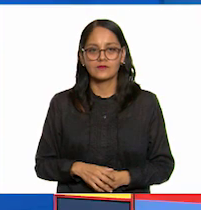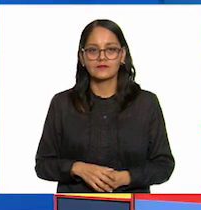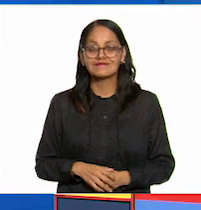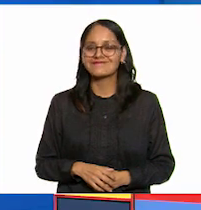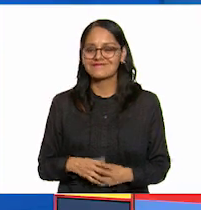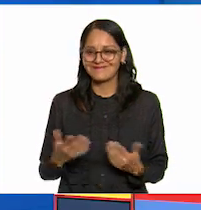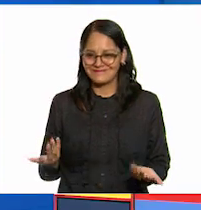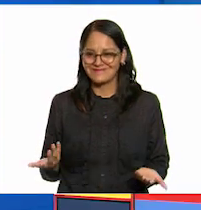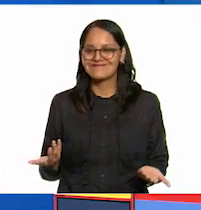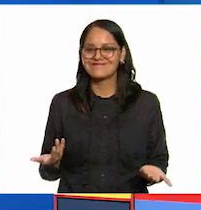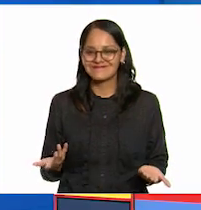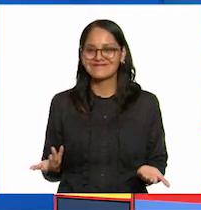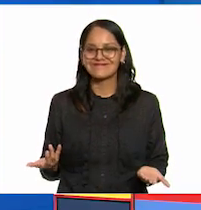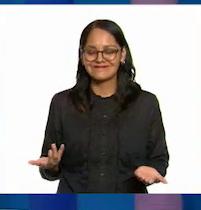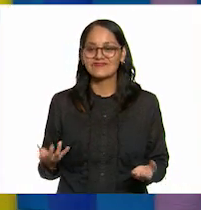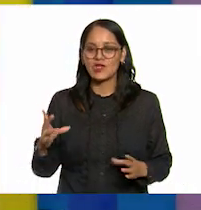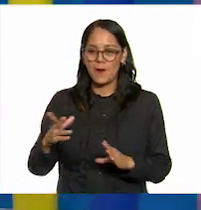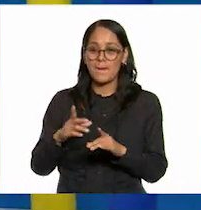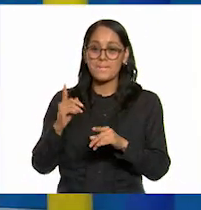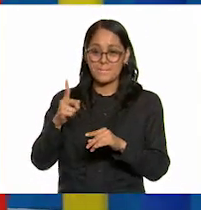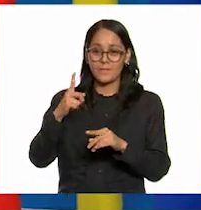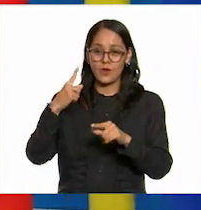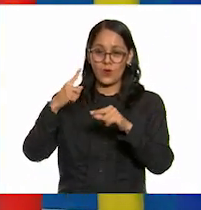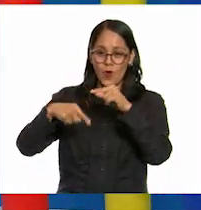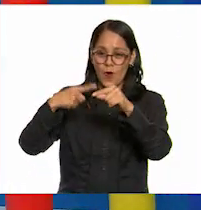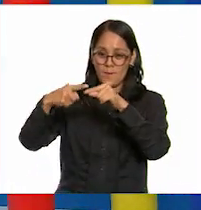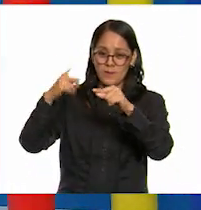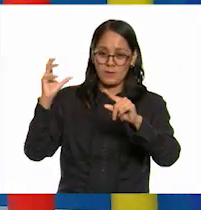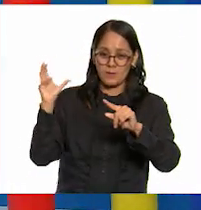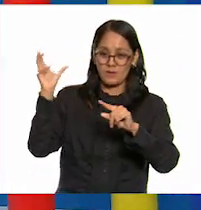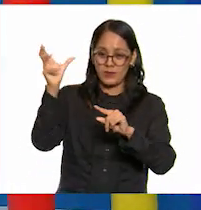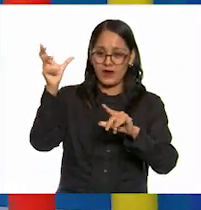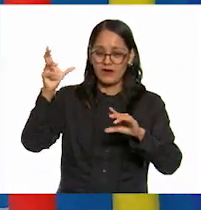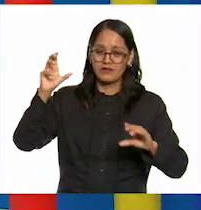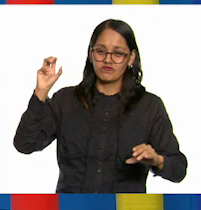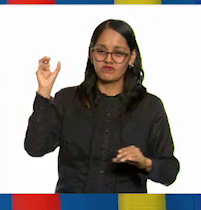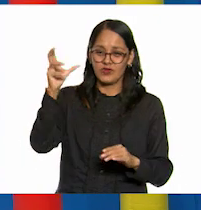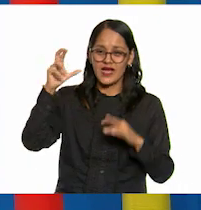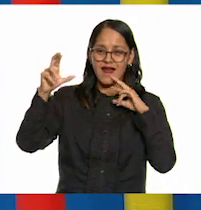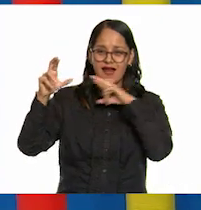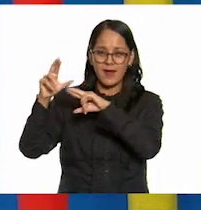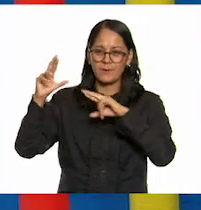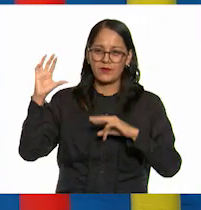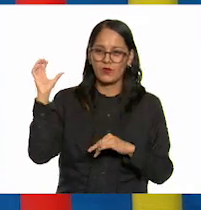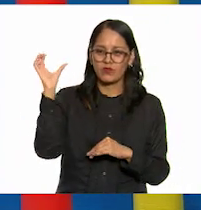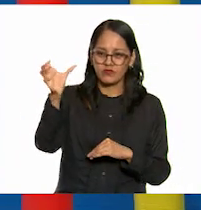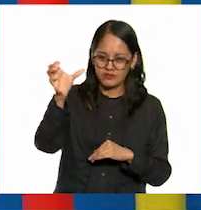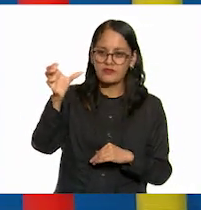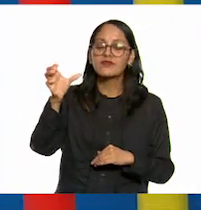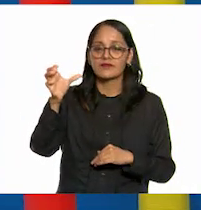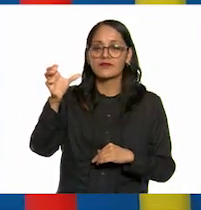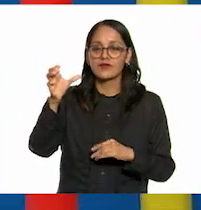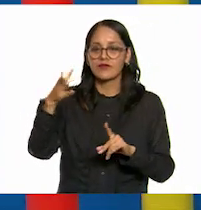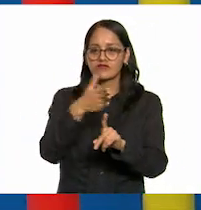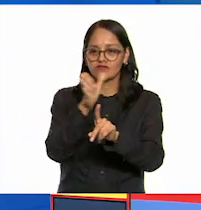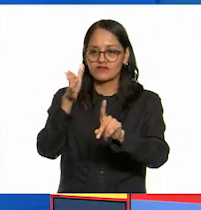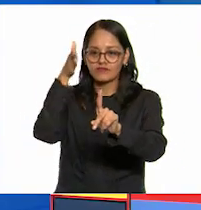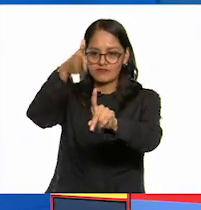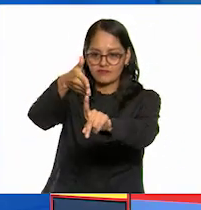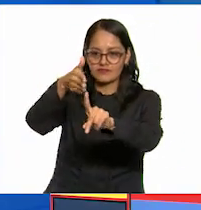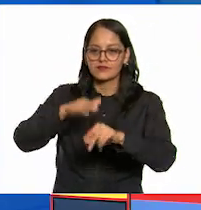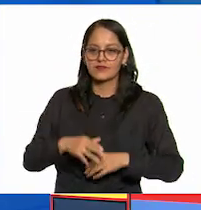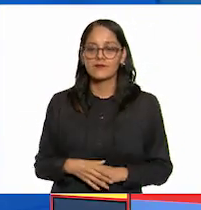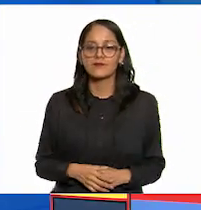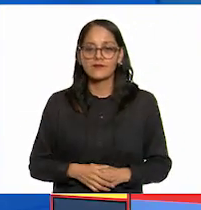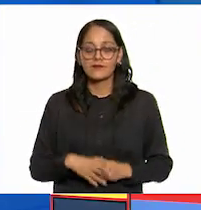la acción del movimiento de la pelota y lo acelera en otro sentido y dirección y